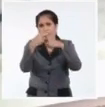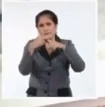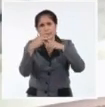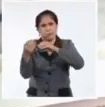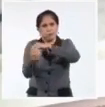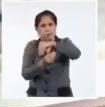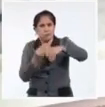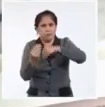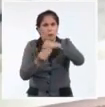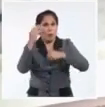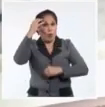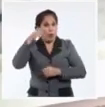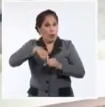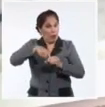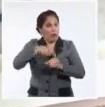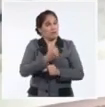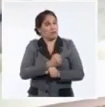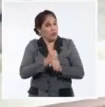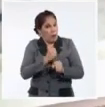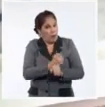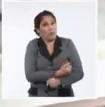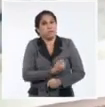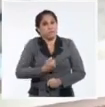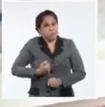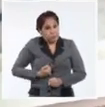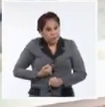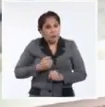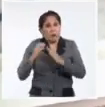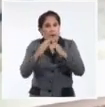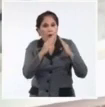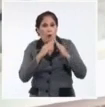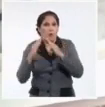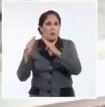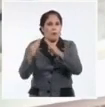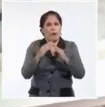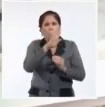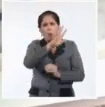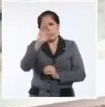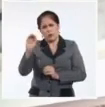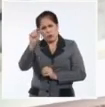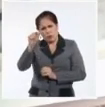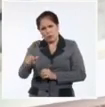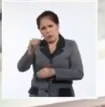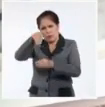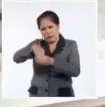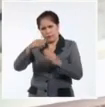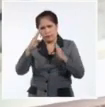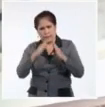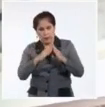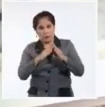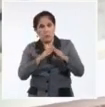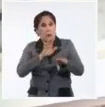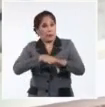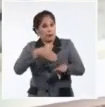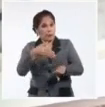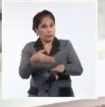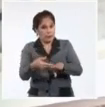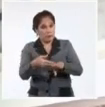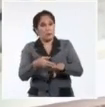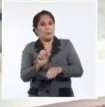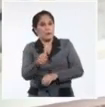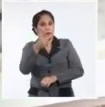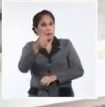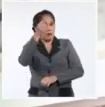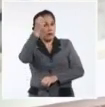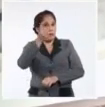gobierno local en este pequeño asentamiento de un poco más de 400 habitantes. Con posterioridad, el presidente cubano